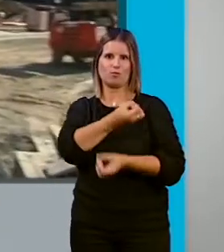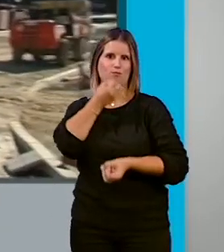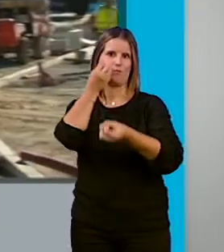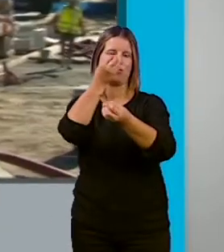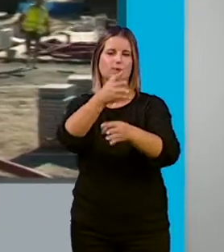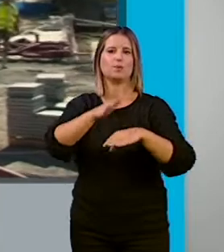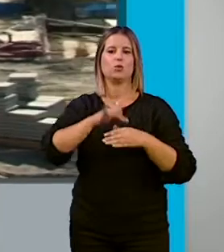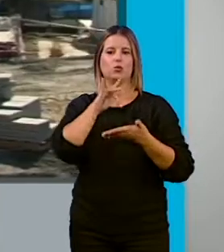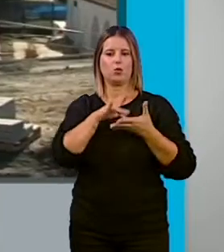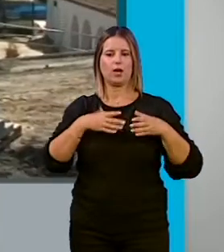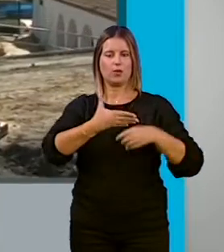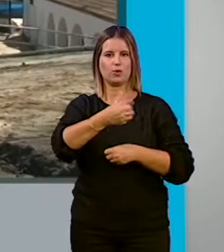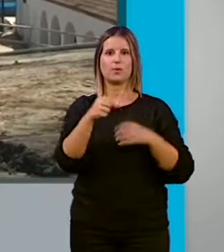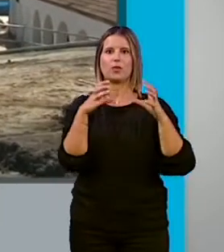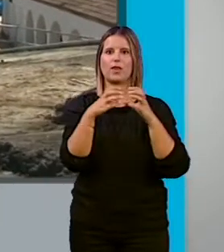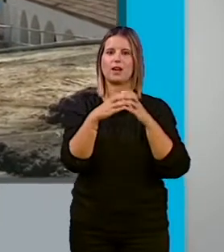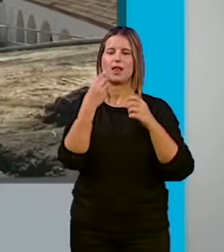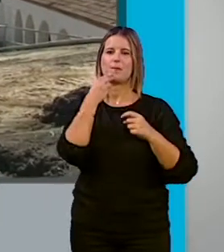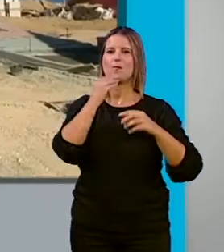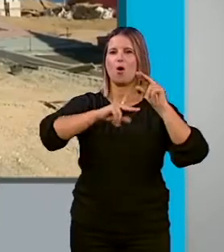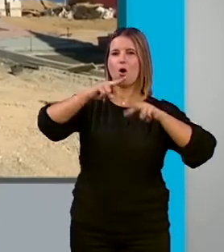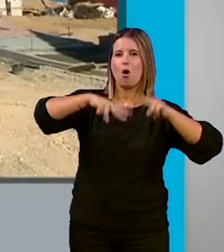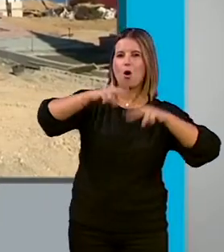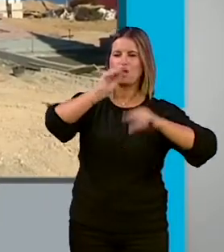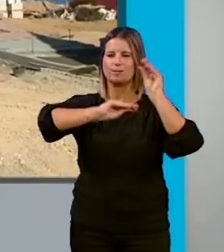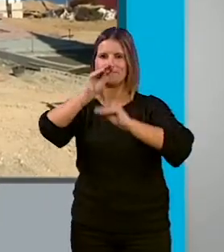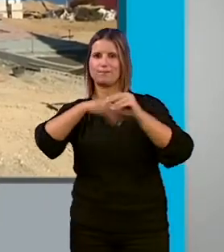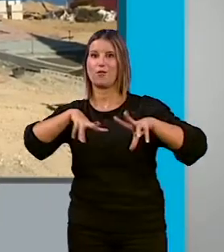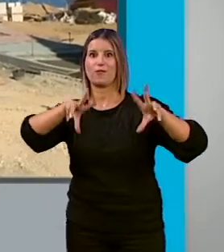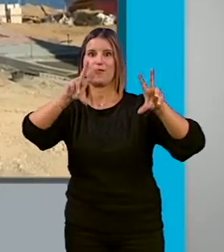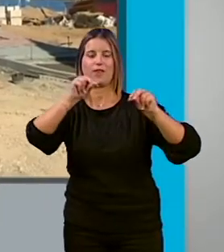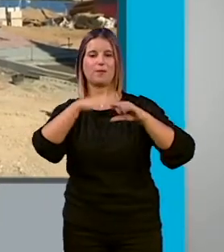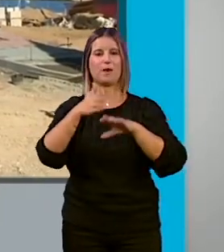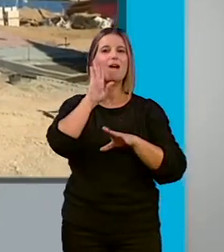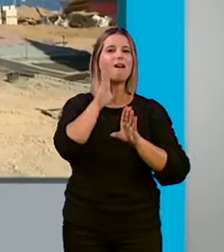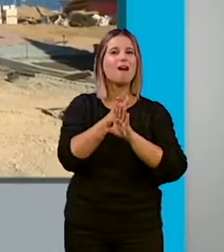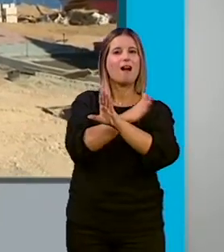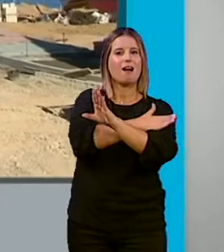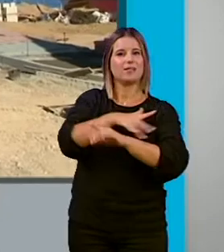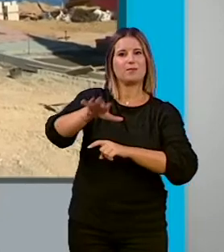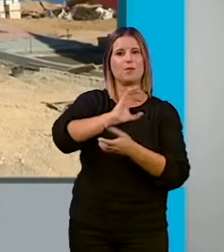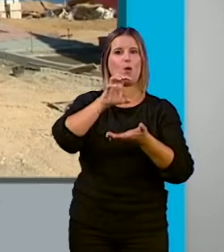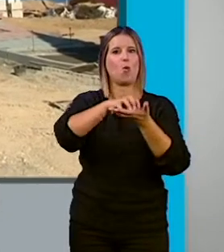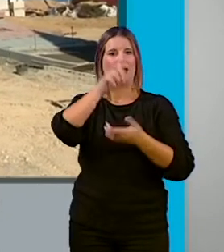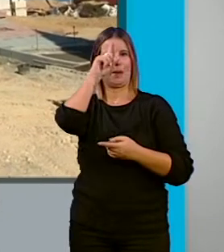que el Ayuntamiento de Granada finalice las obras de regeneración y reordenación del espacio que ocupaba el antiguo cuartel militar de automovilismo. Son